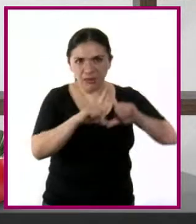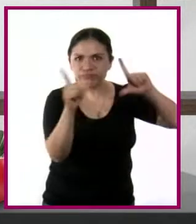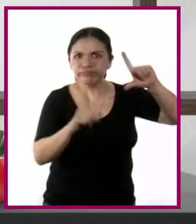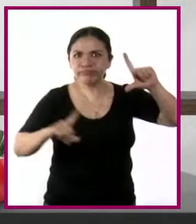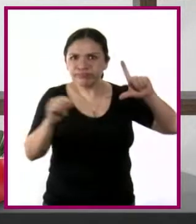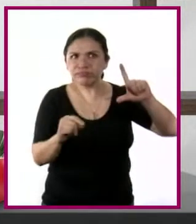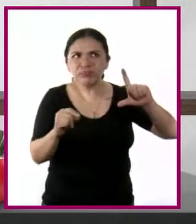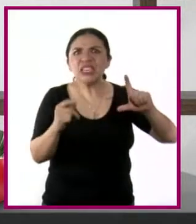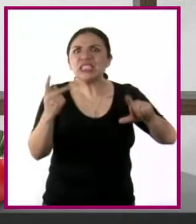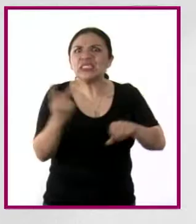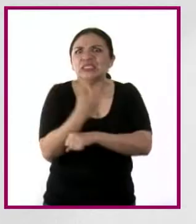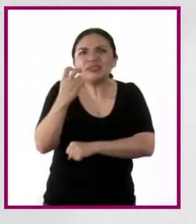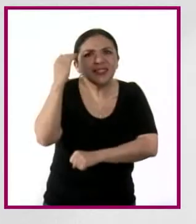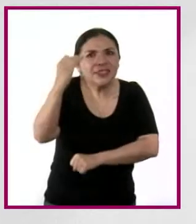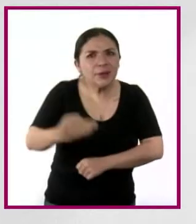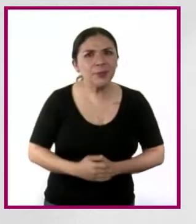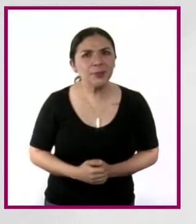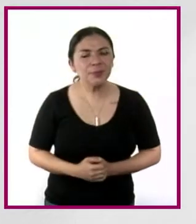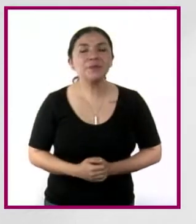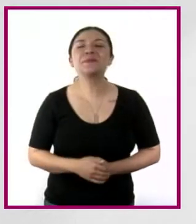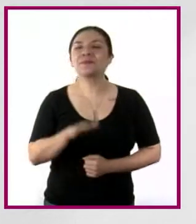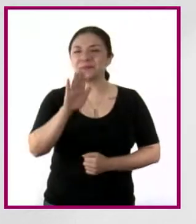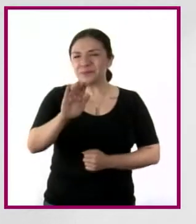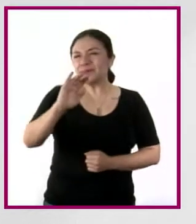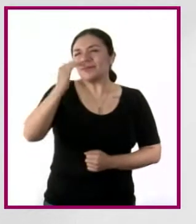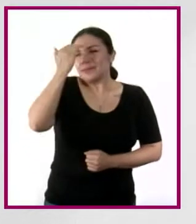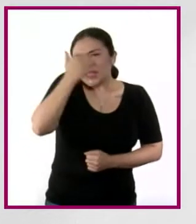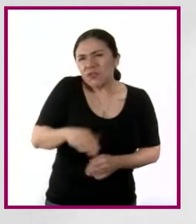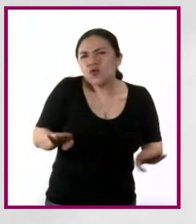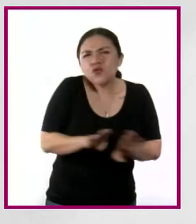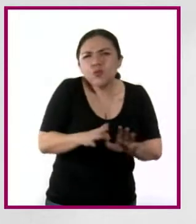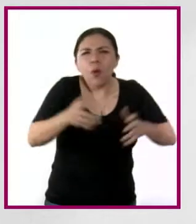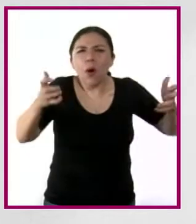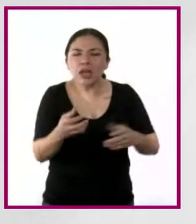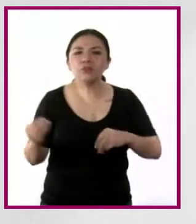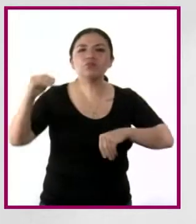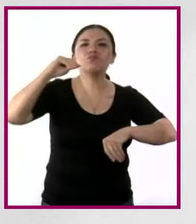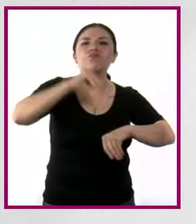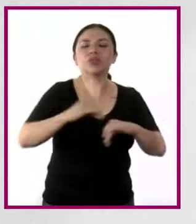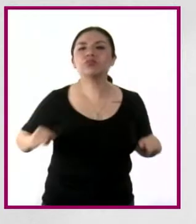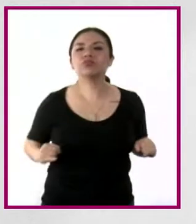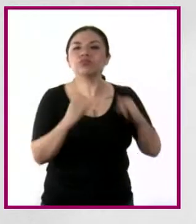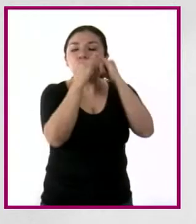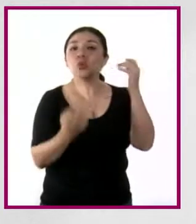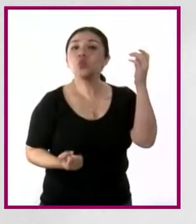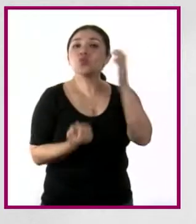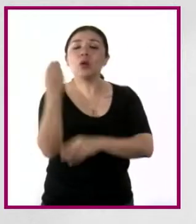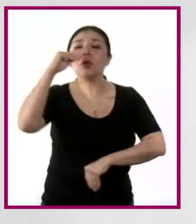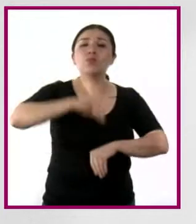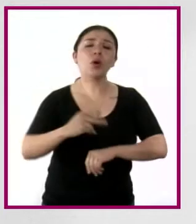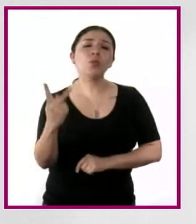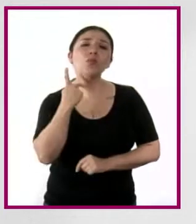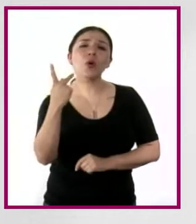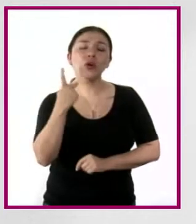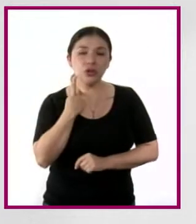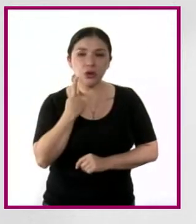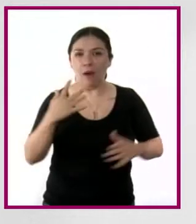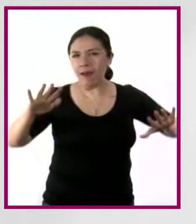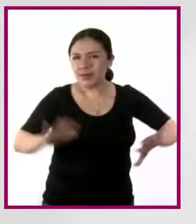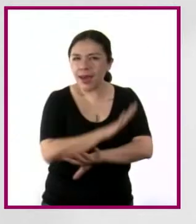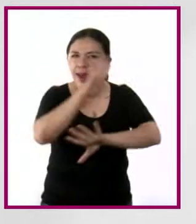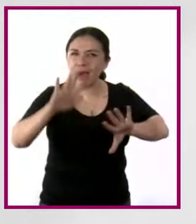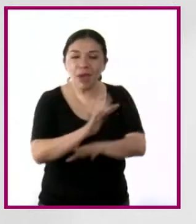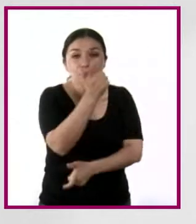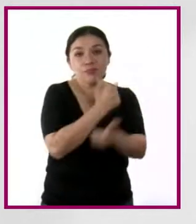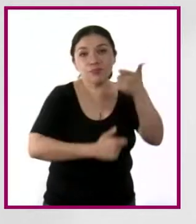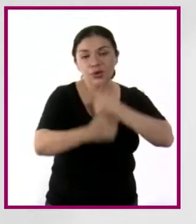eventos mundiales? Sabremos cómo se llevó a cabo la institucionalización de un nuevo tejido político y reestructuración